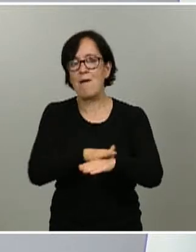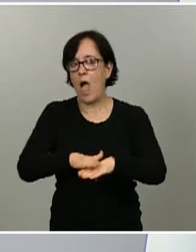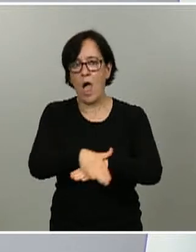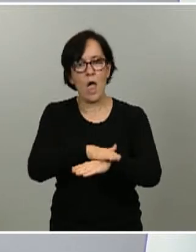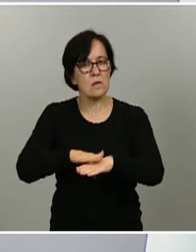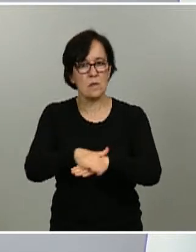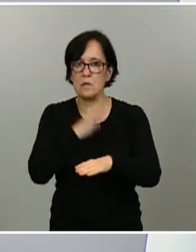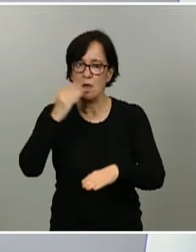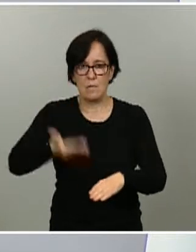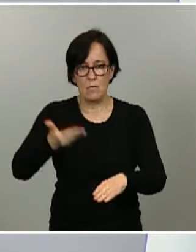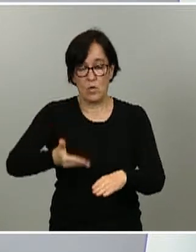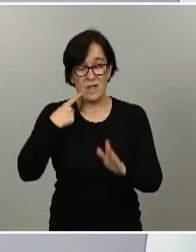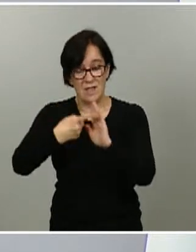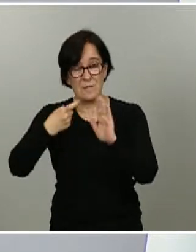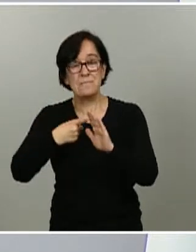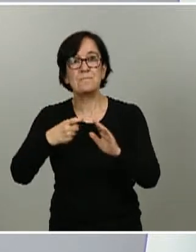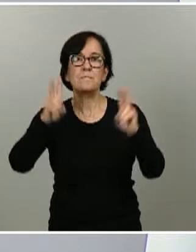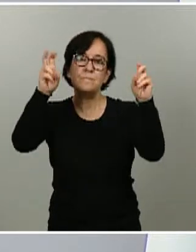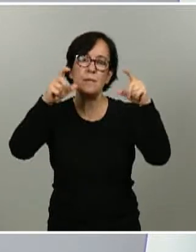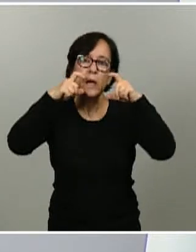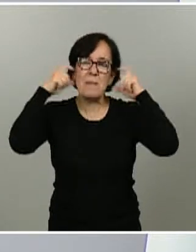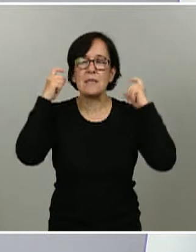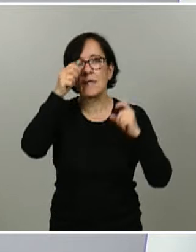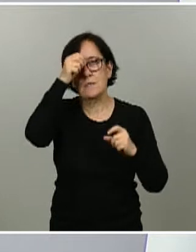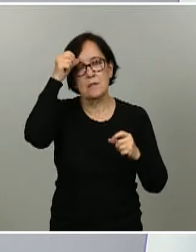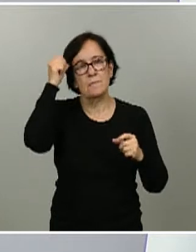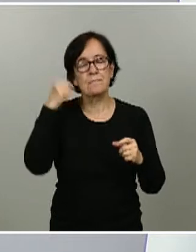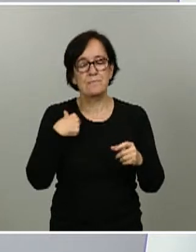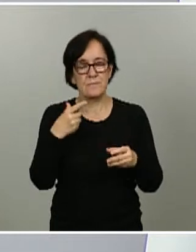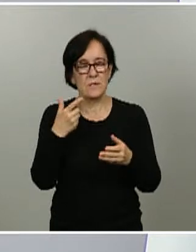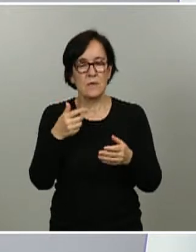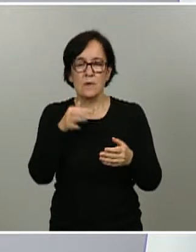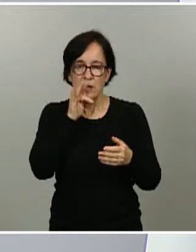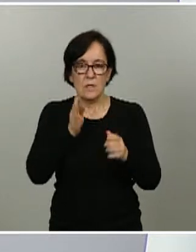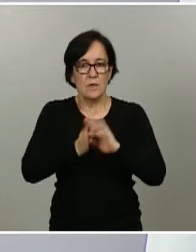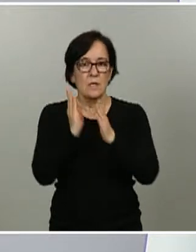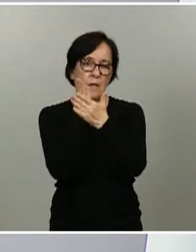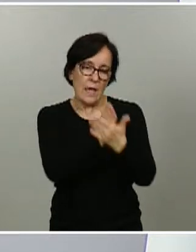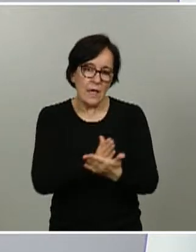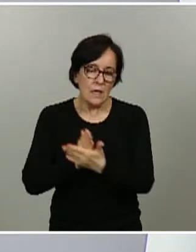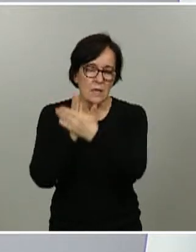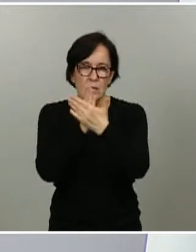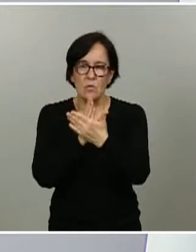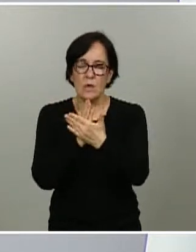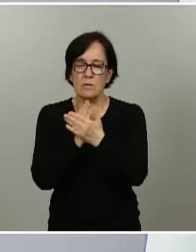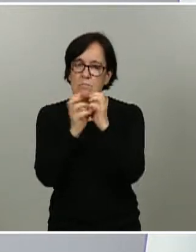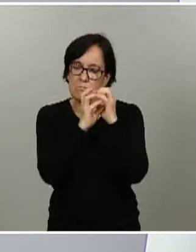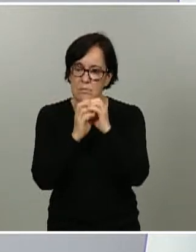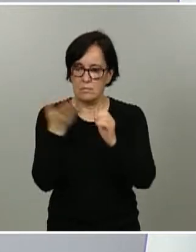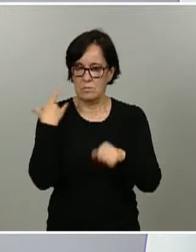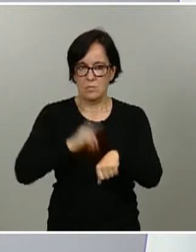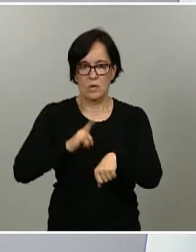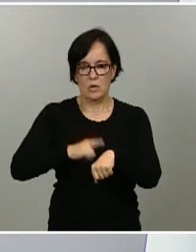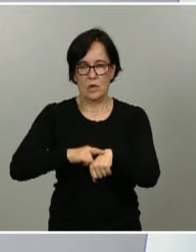desescalada. Respecto a las mascarillas, nosotros estamos estudiando, lo hicimos ya el lunes con el conjunto de